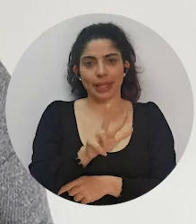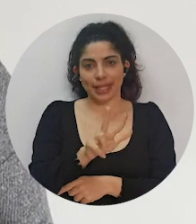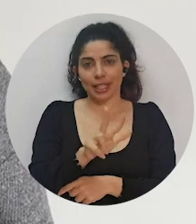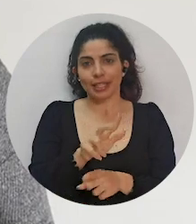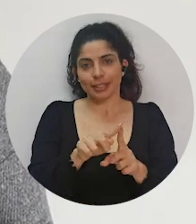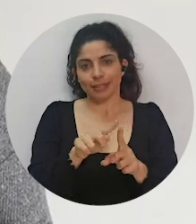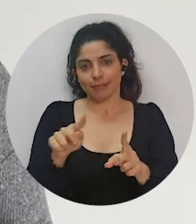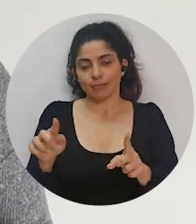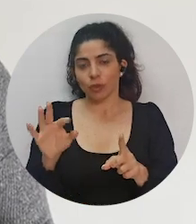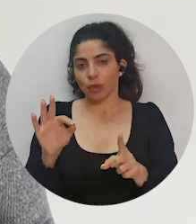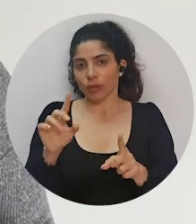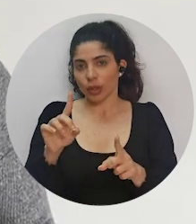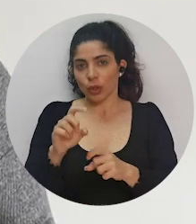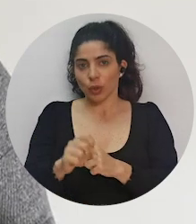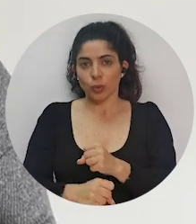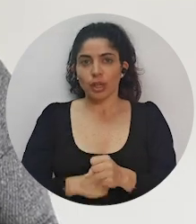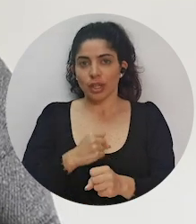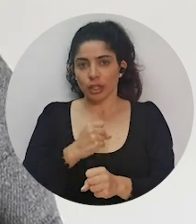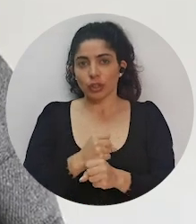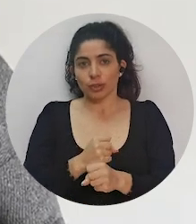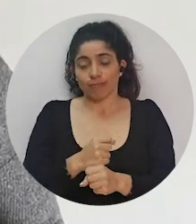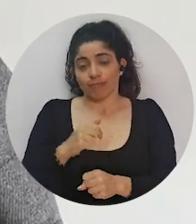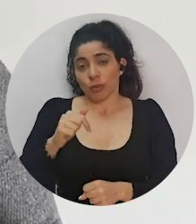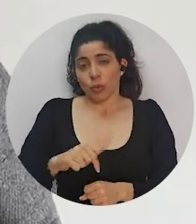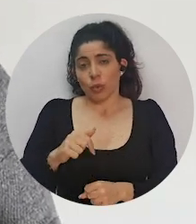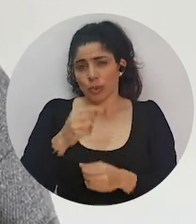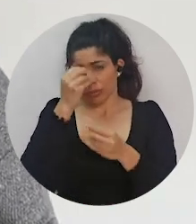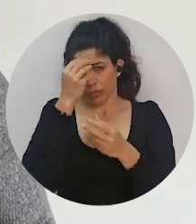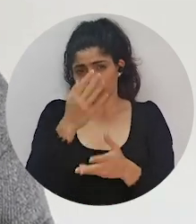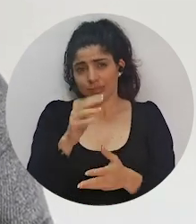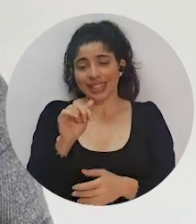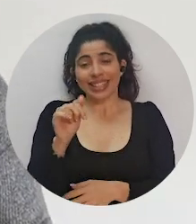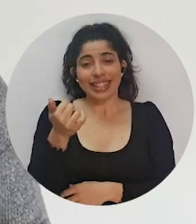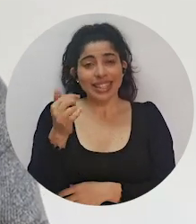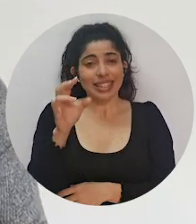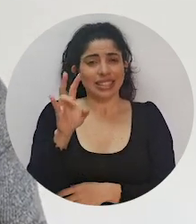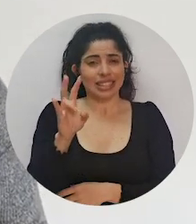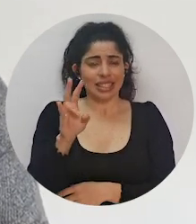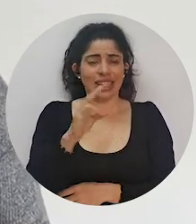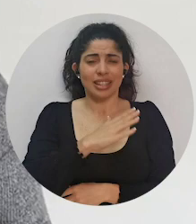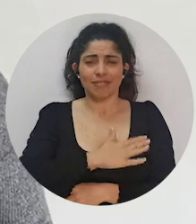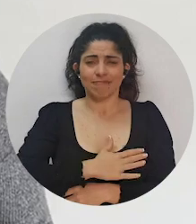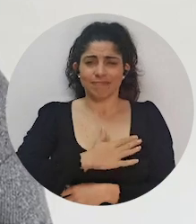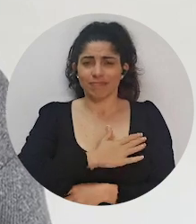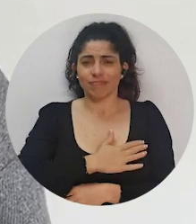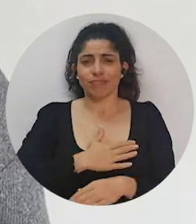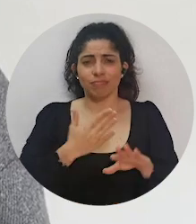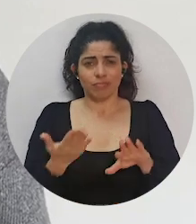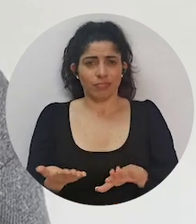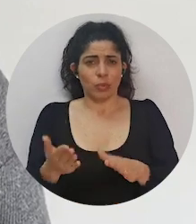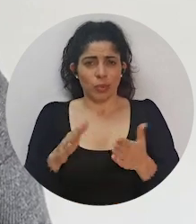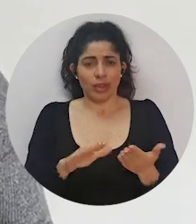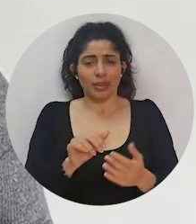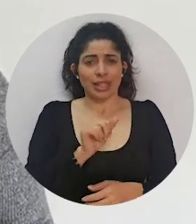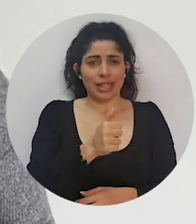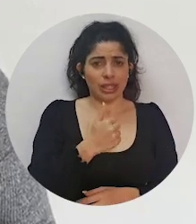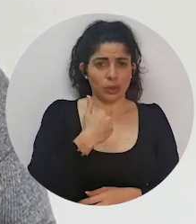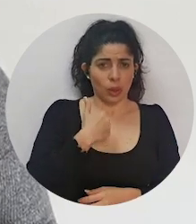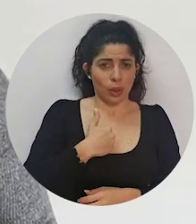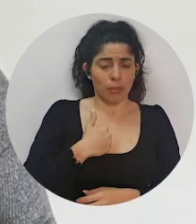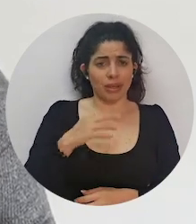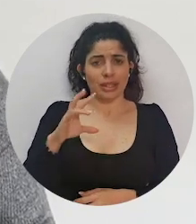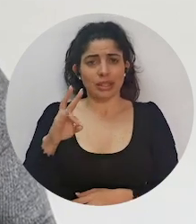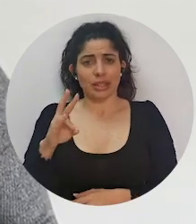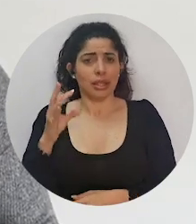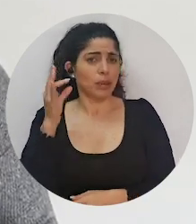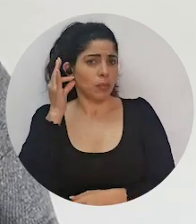los 23 a los 91 años. Para hoy se reportan 17 lamentables fallecimientos, 10 hombres